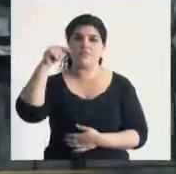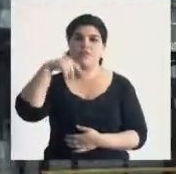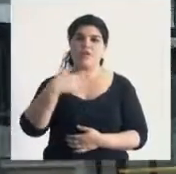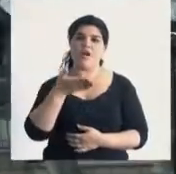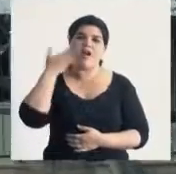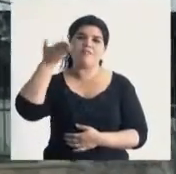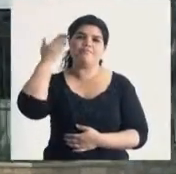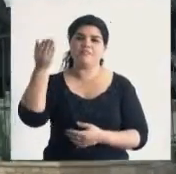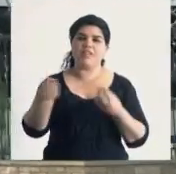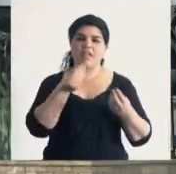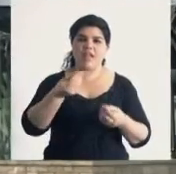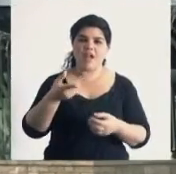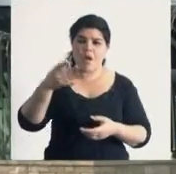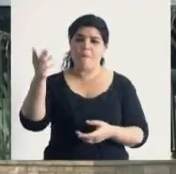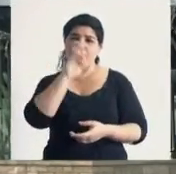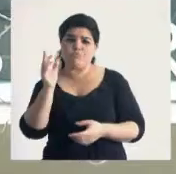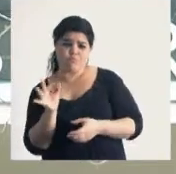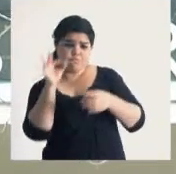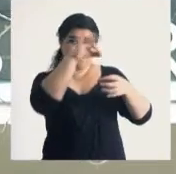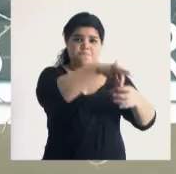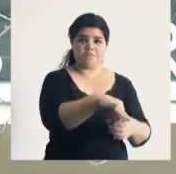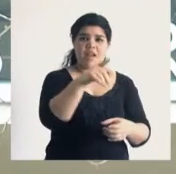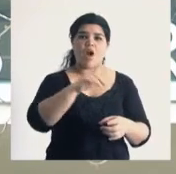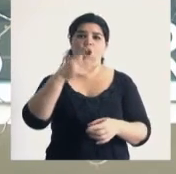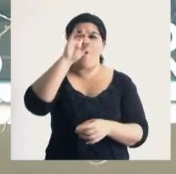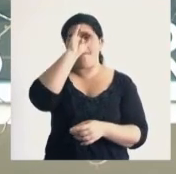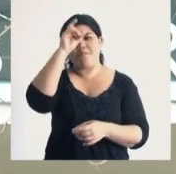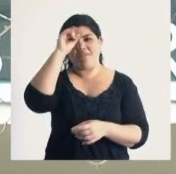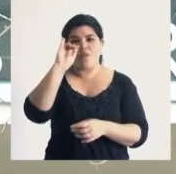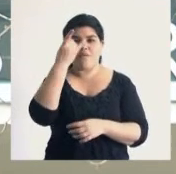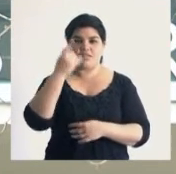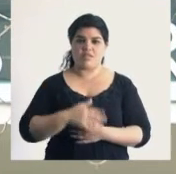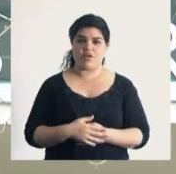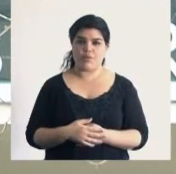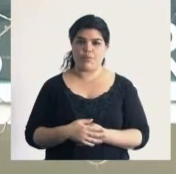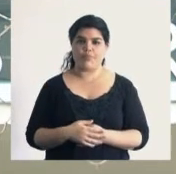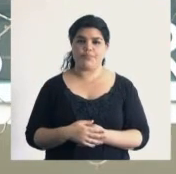Se realizó un Ateneo de gestación por sustitución en el hospital universitario.